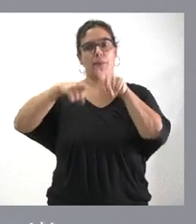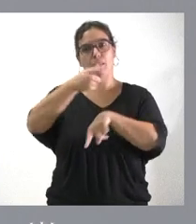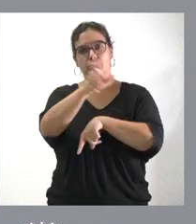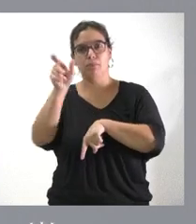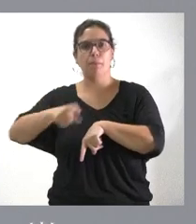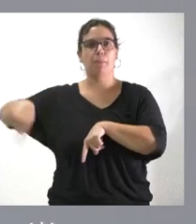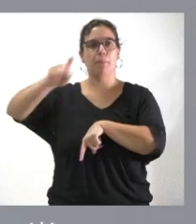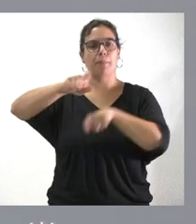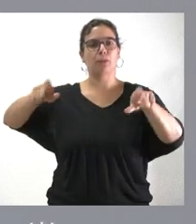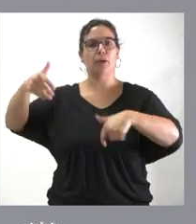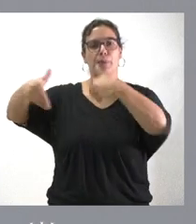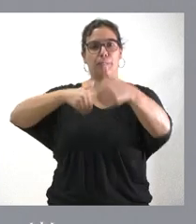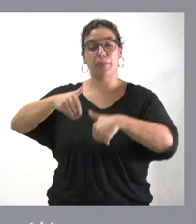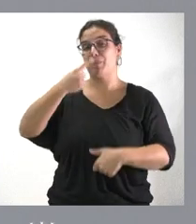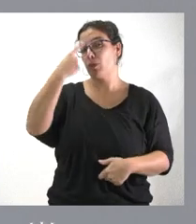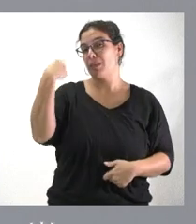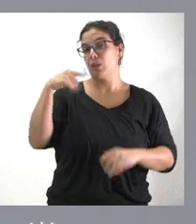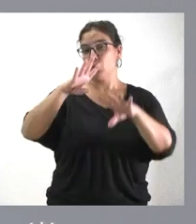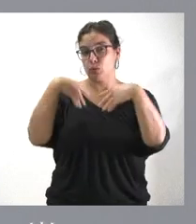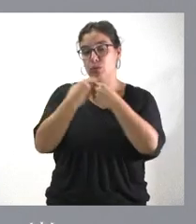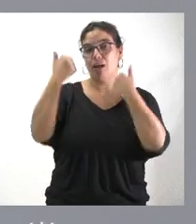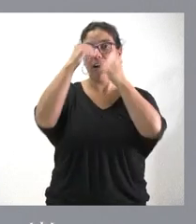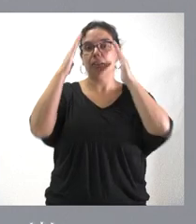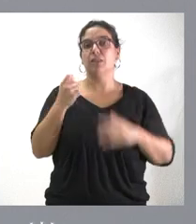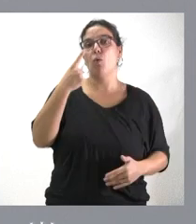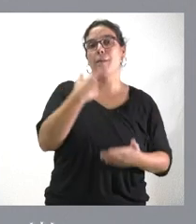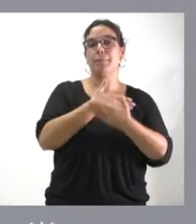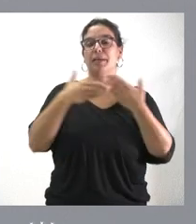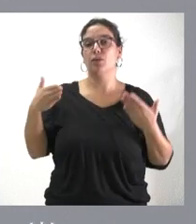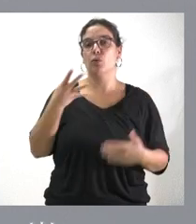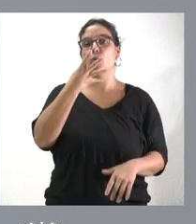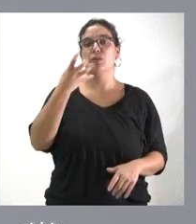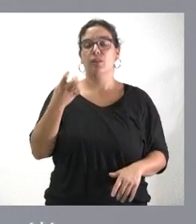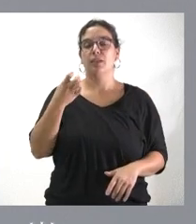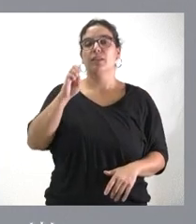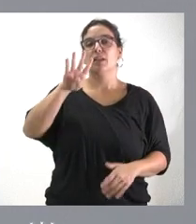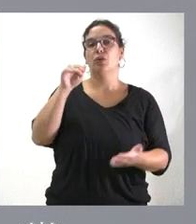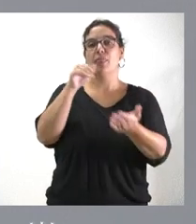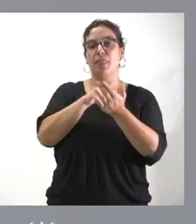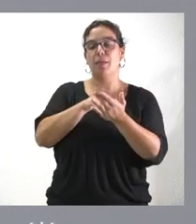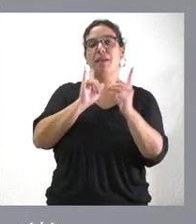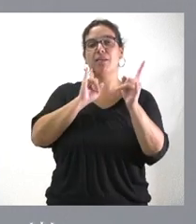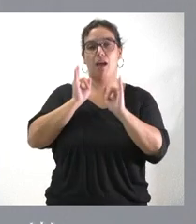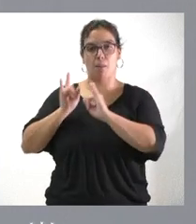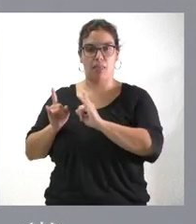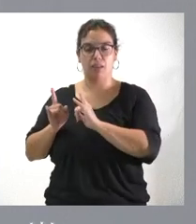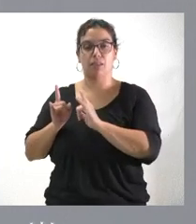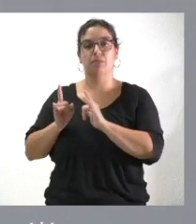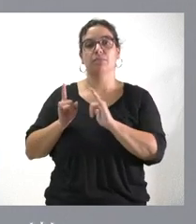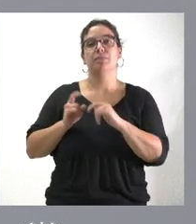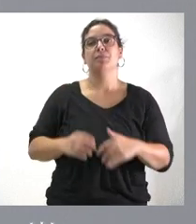ciudadanos y que permitió atender el año pasado a 1.414.000 llamadas. Más de 1